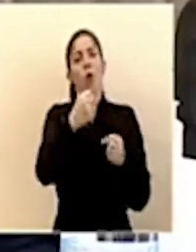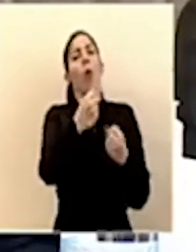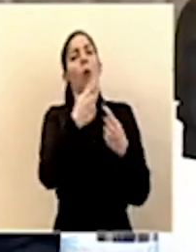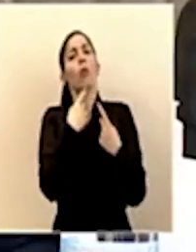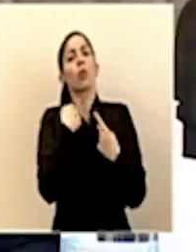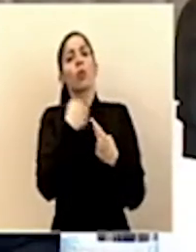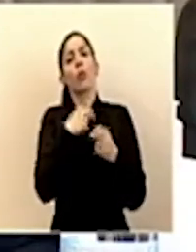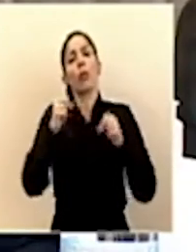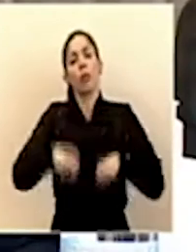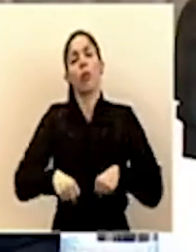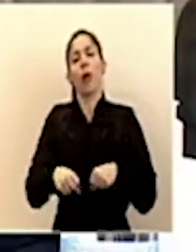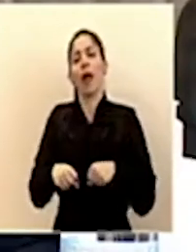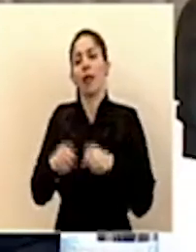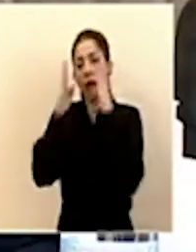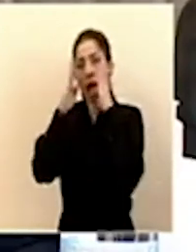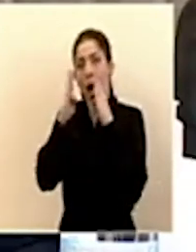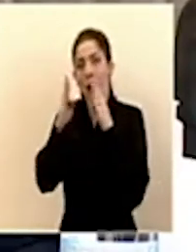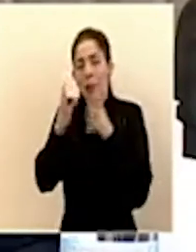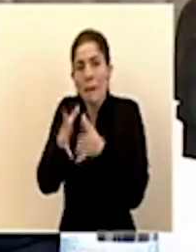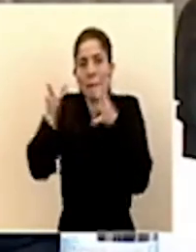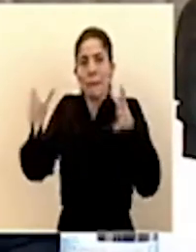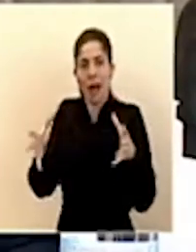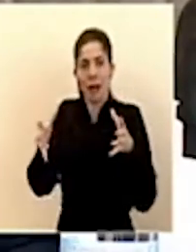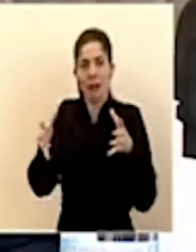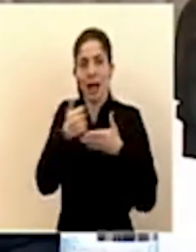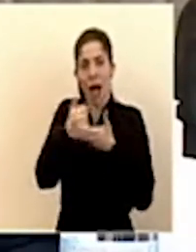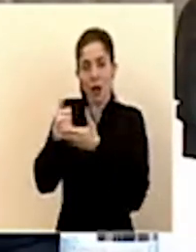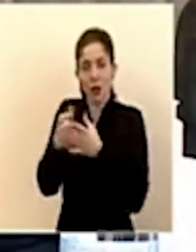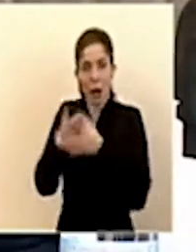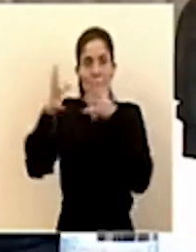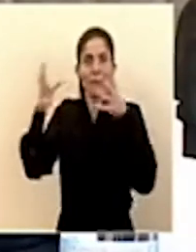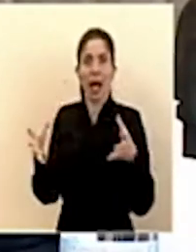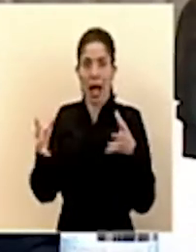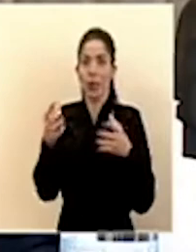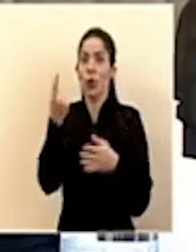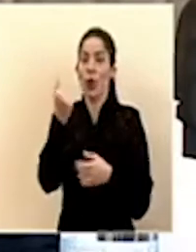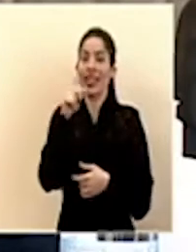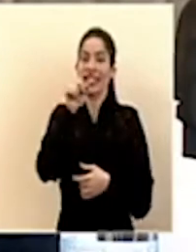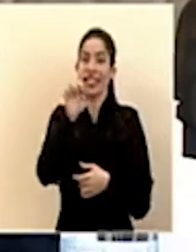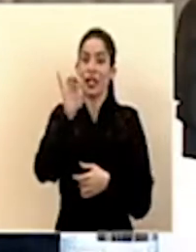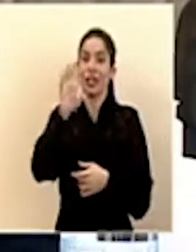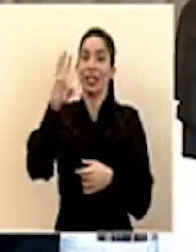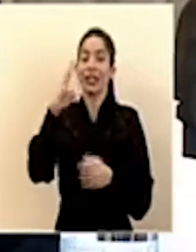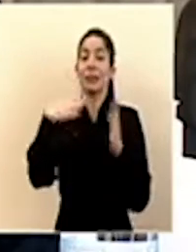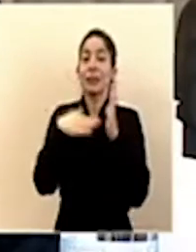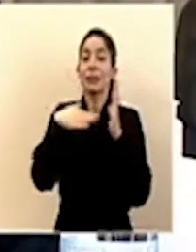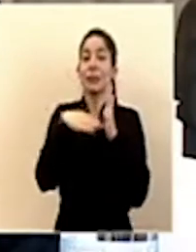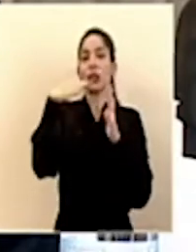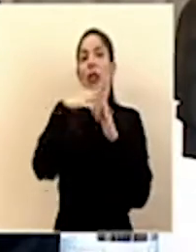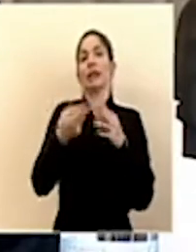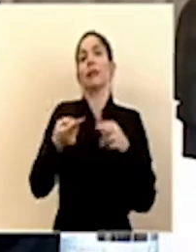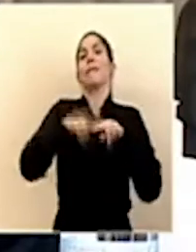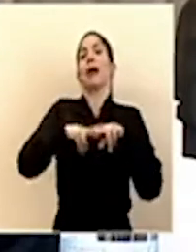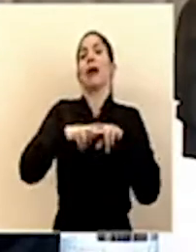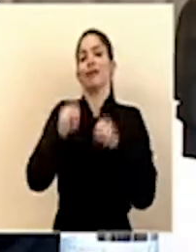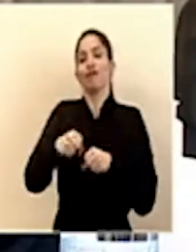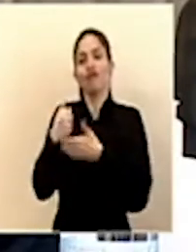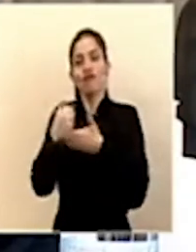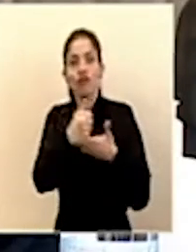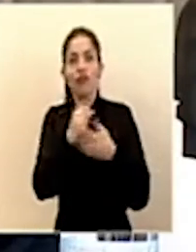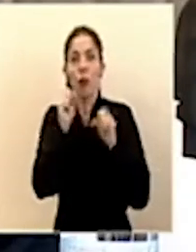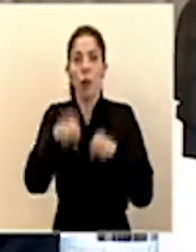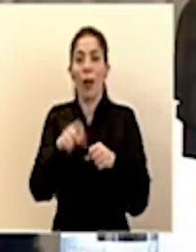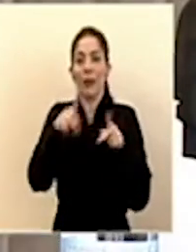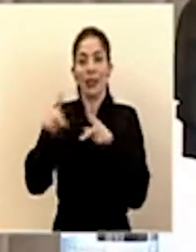estas ayudas en 186 mil millones de colones más para llegarle a las